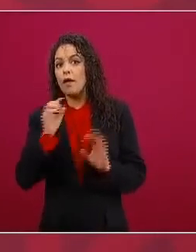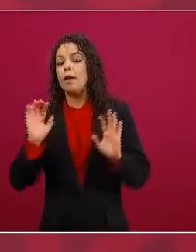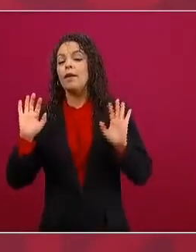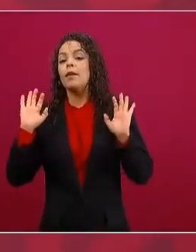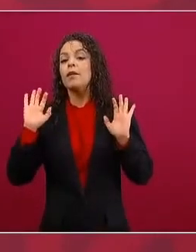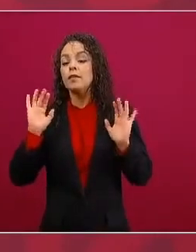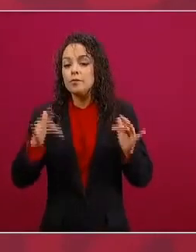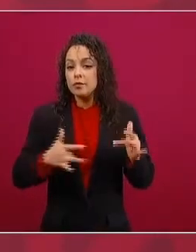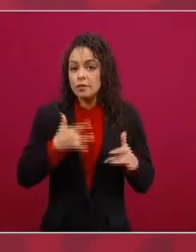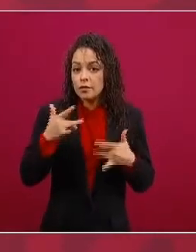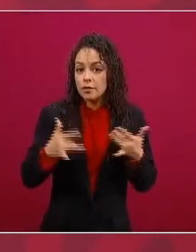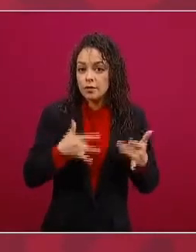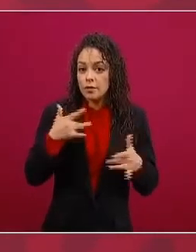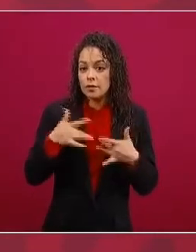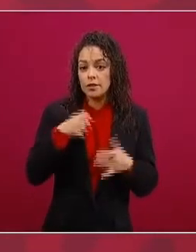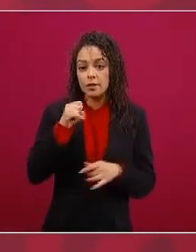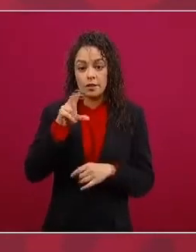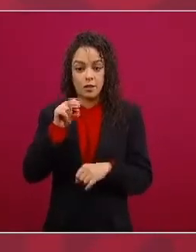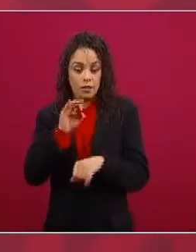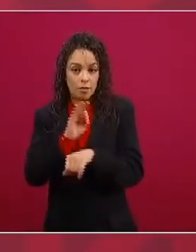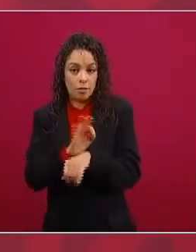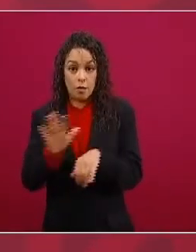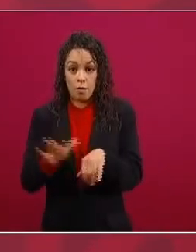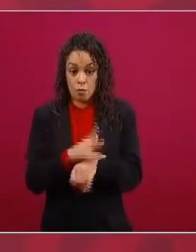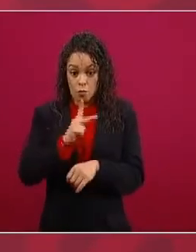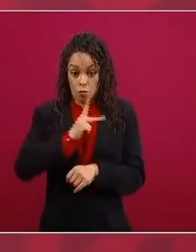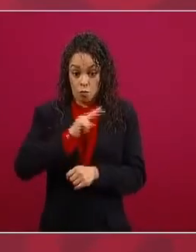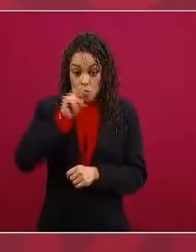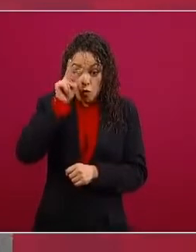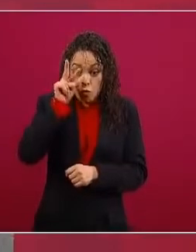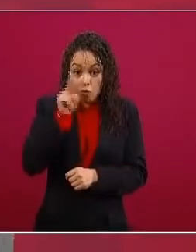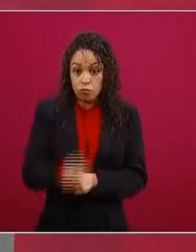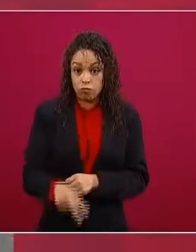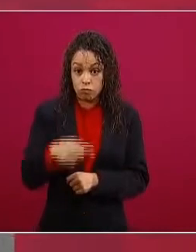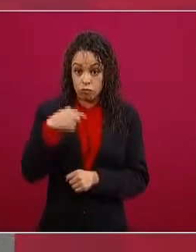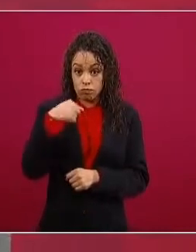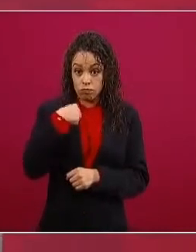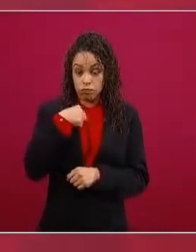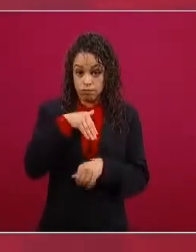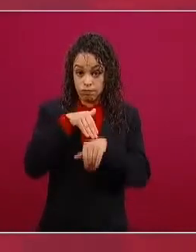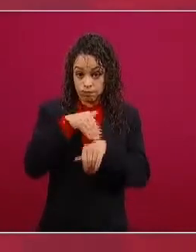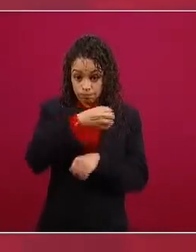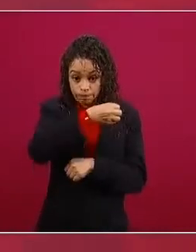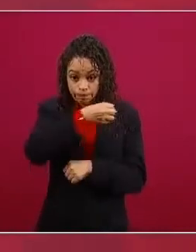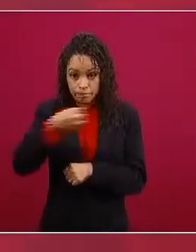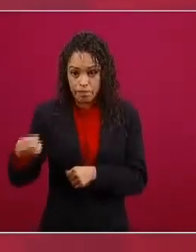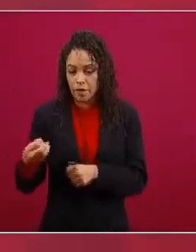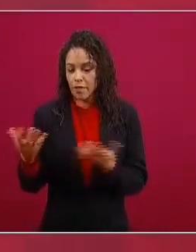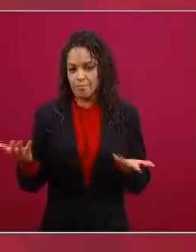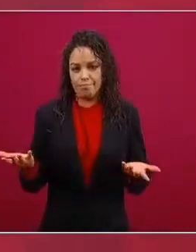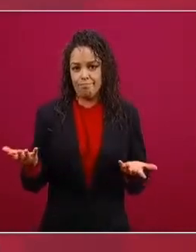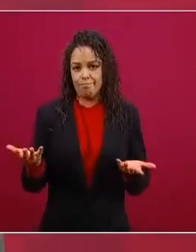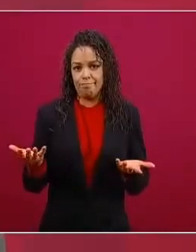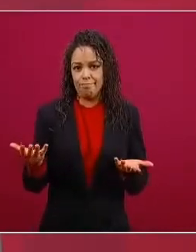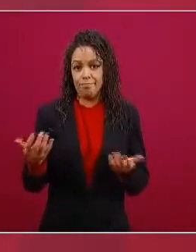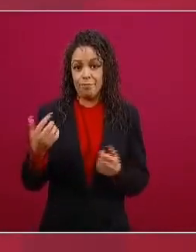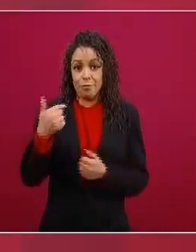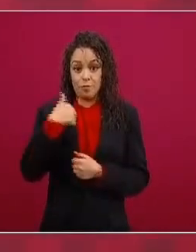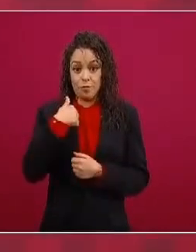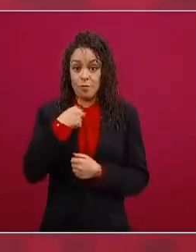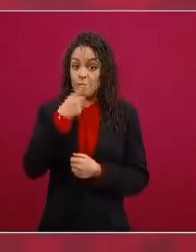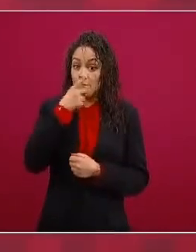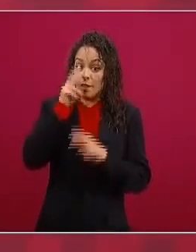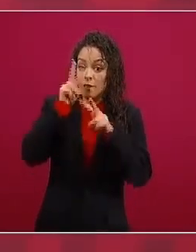apreciación que también no tenemos la verdad absoluta no somos dueños de la verdad todo es